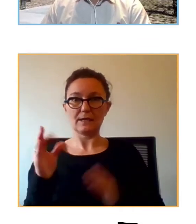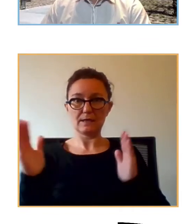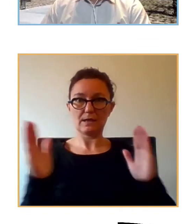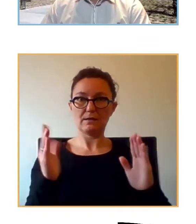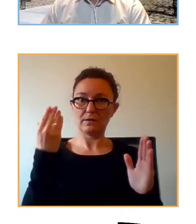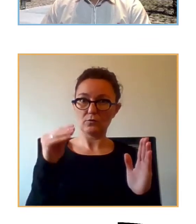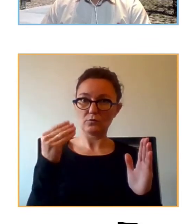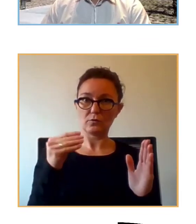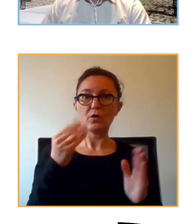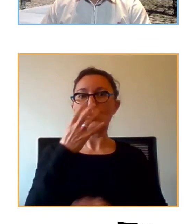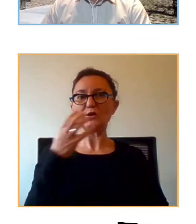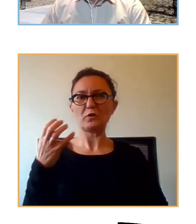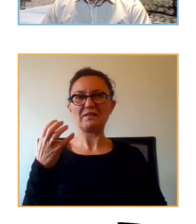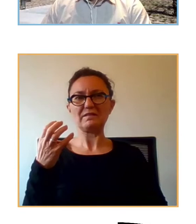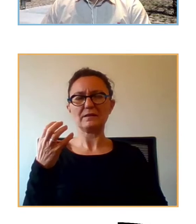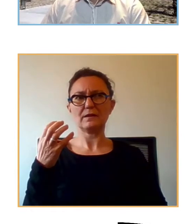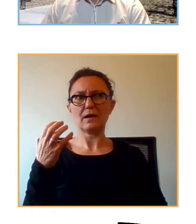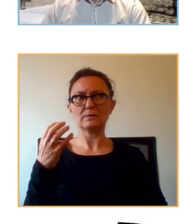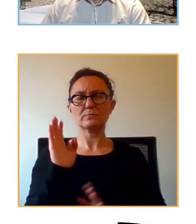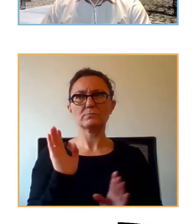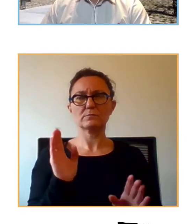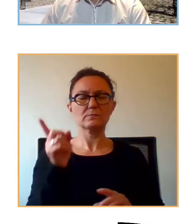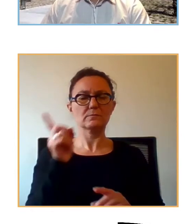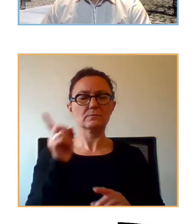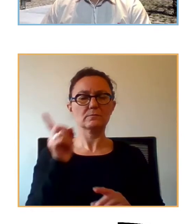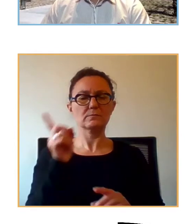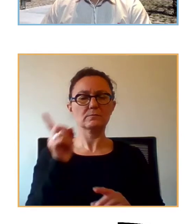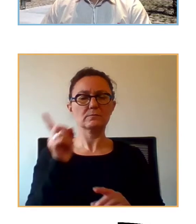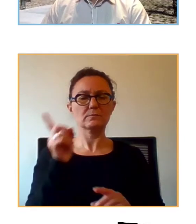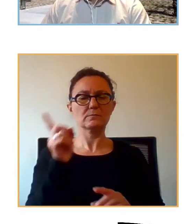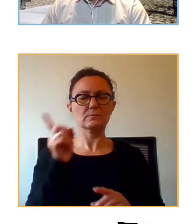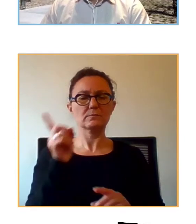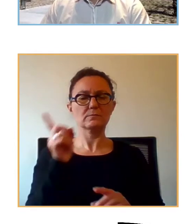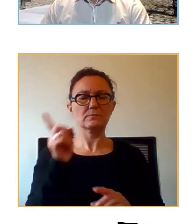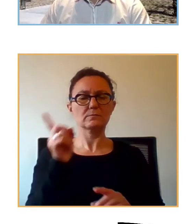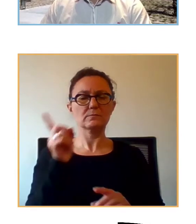unas 400 perdón unas 400 personas